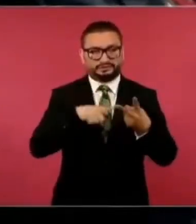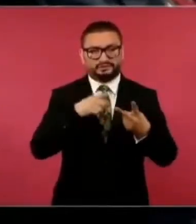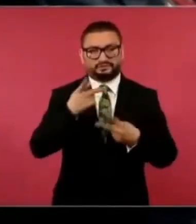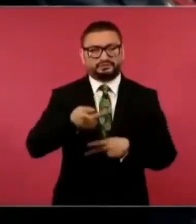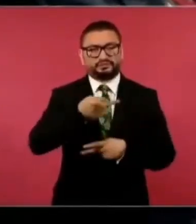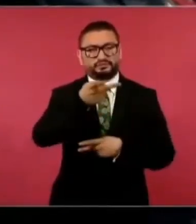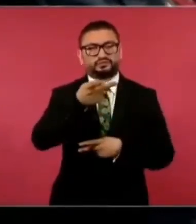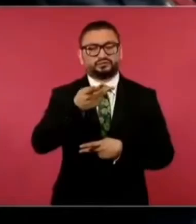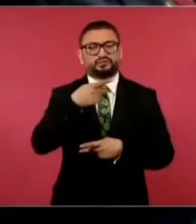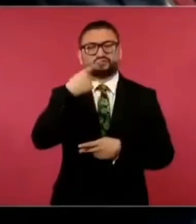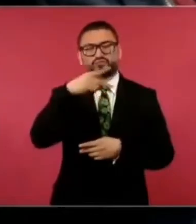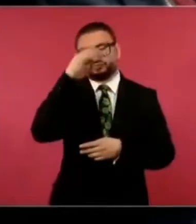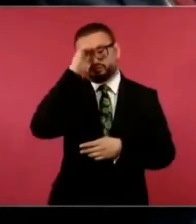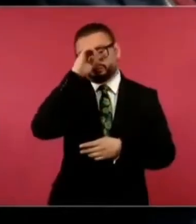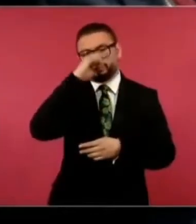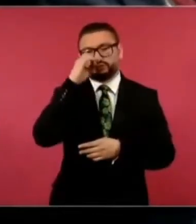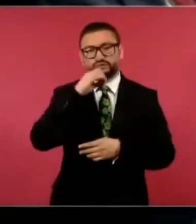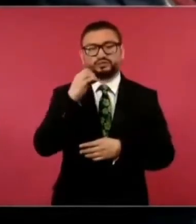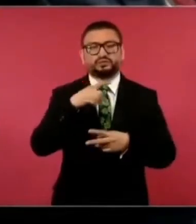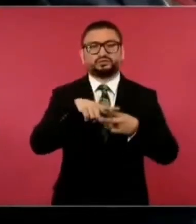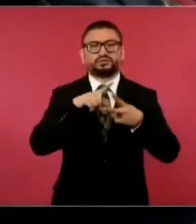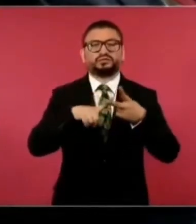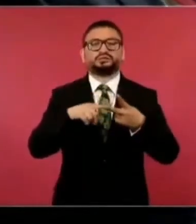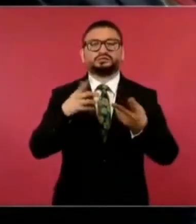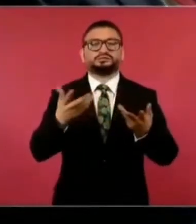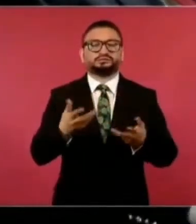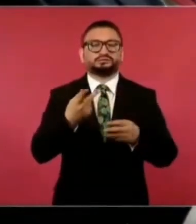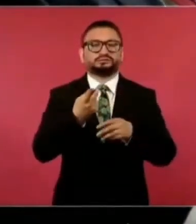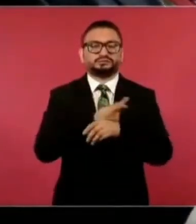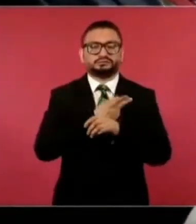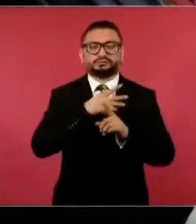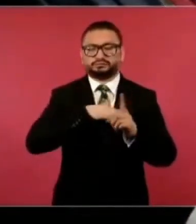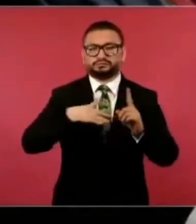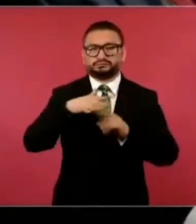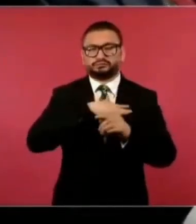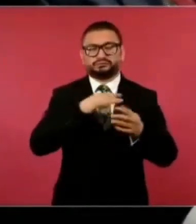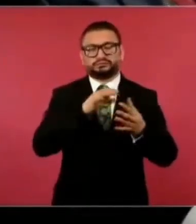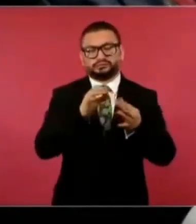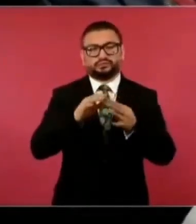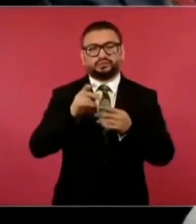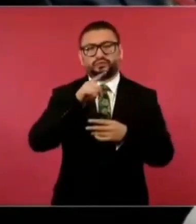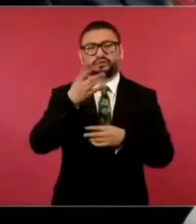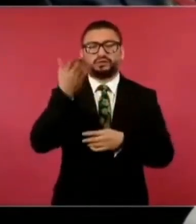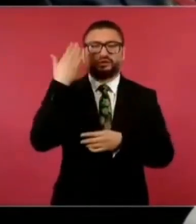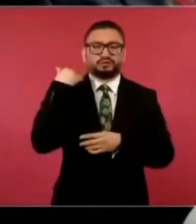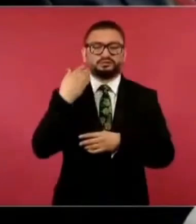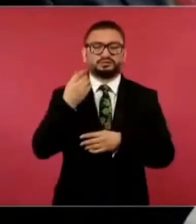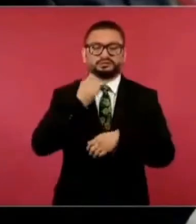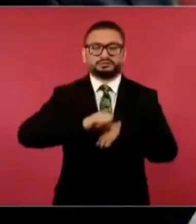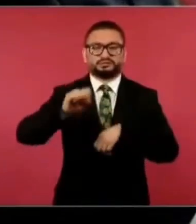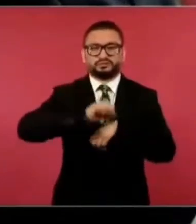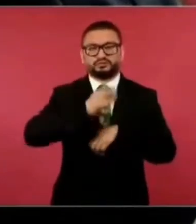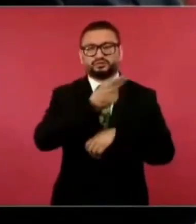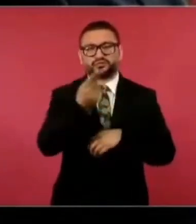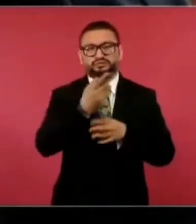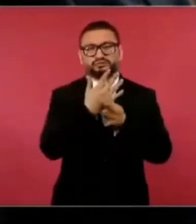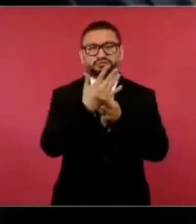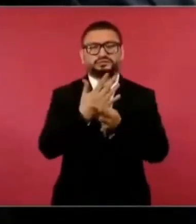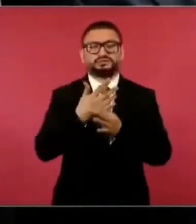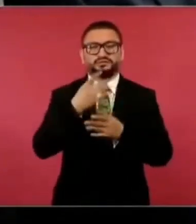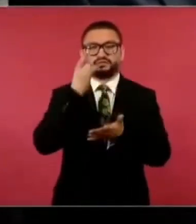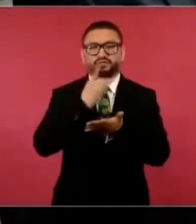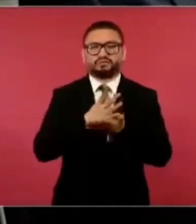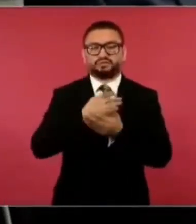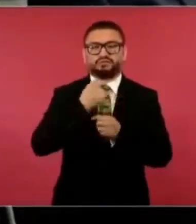preguntarle qué opinión le merecen estas situaciones. Y usted la semana pasada había dicho que solamente tenía el dato